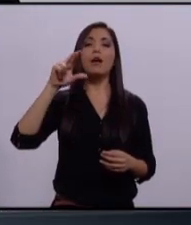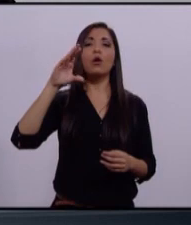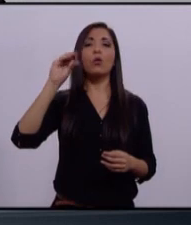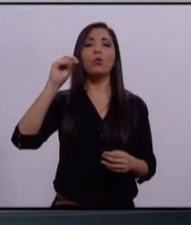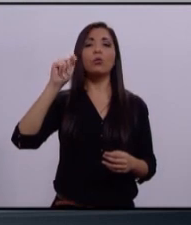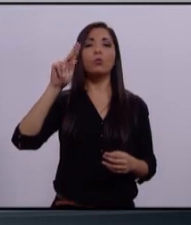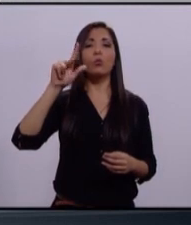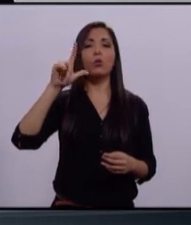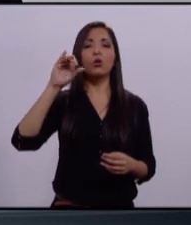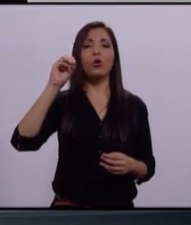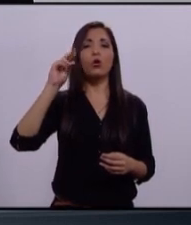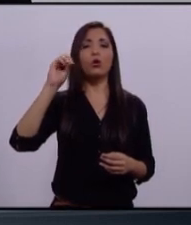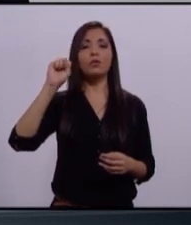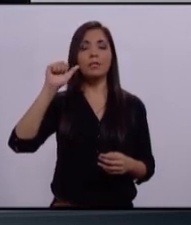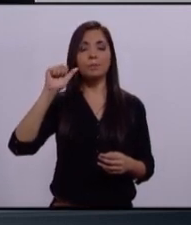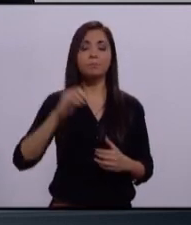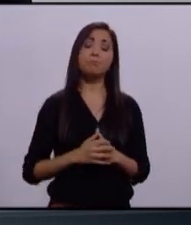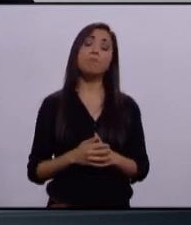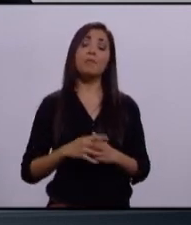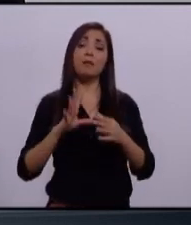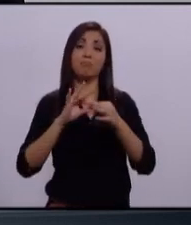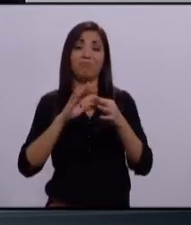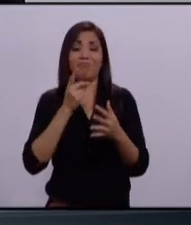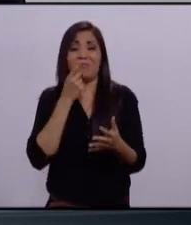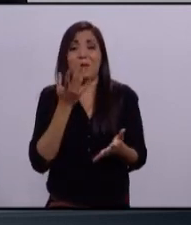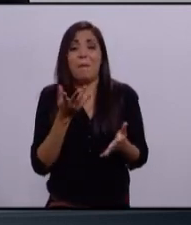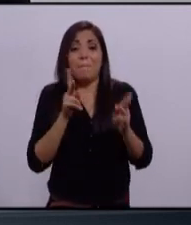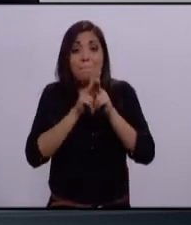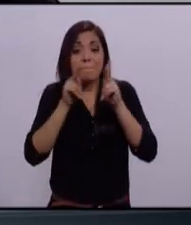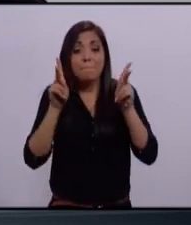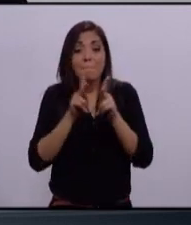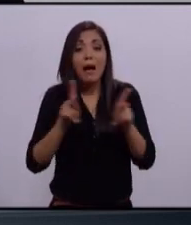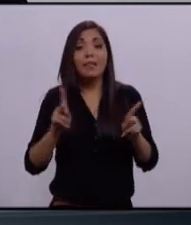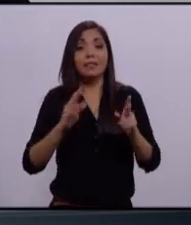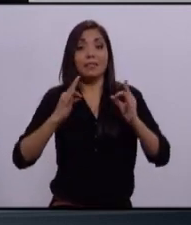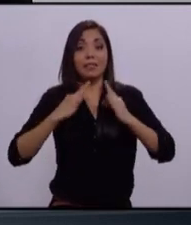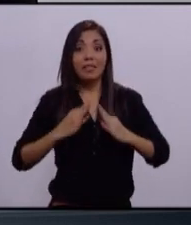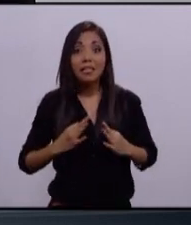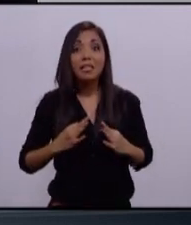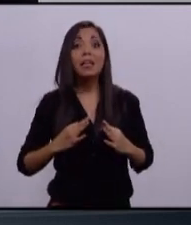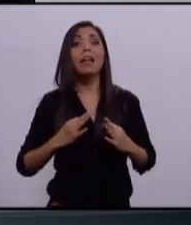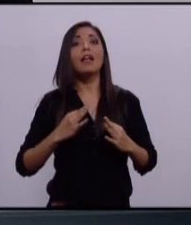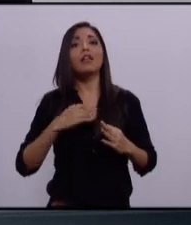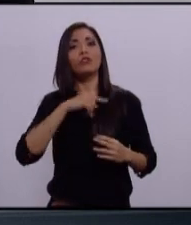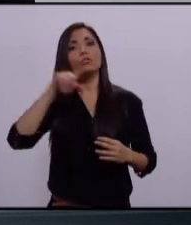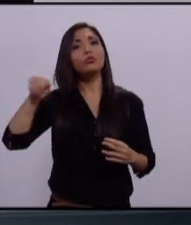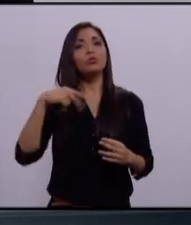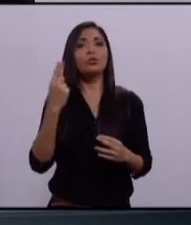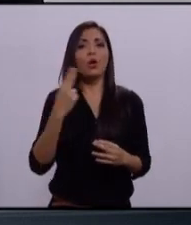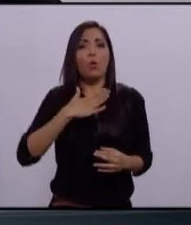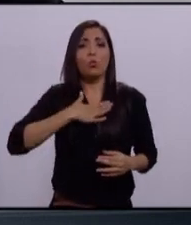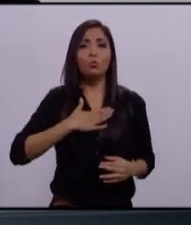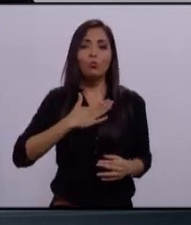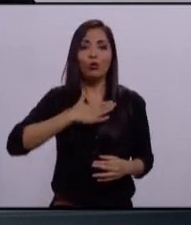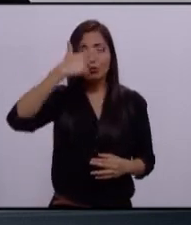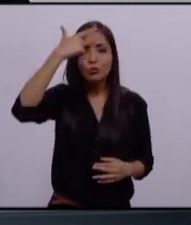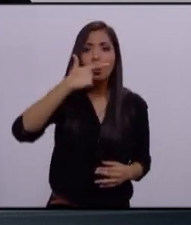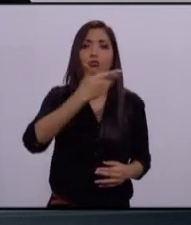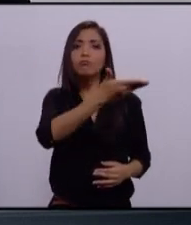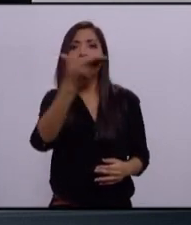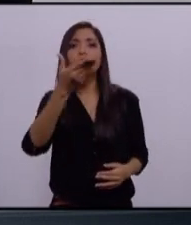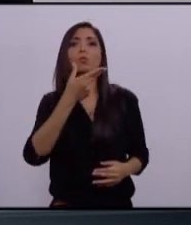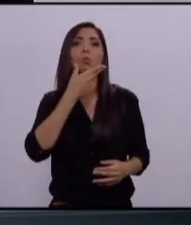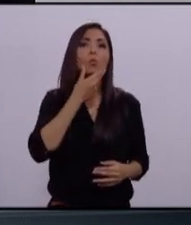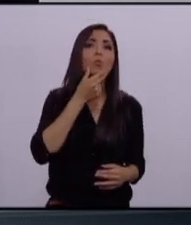La paz y la tranquilidad son frutos de la justicia. Buenas noches a las mujeres y a los hombres de Zapopan. Buenas